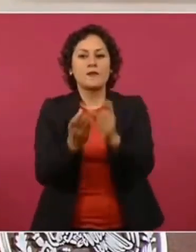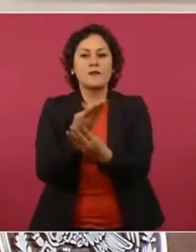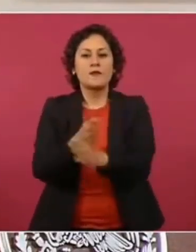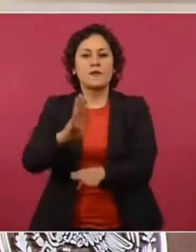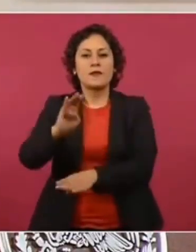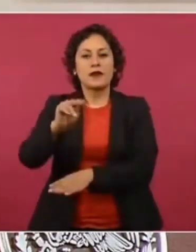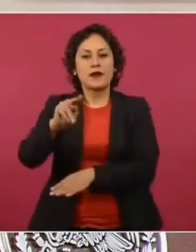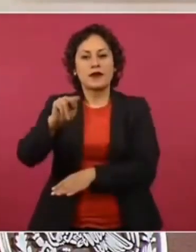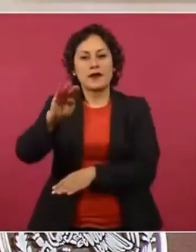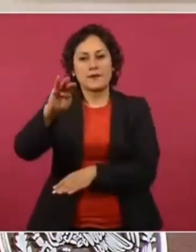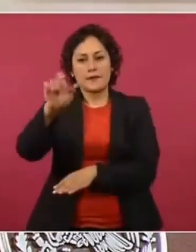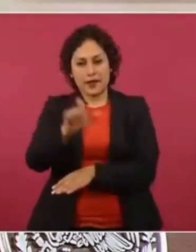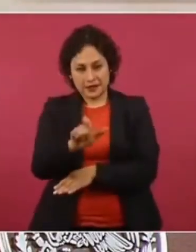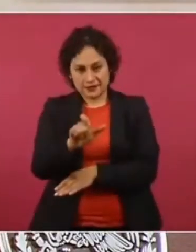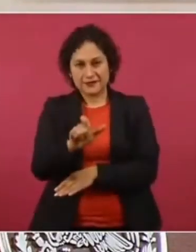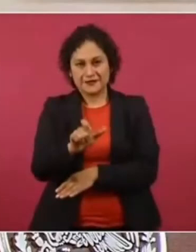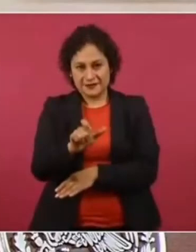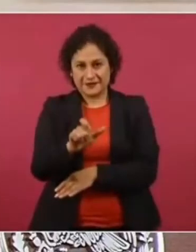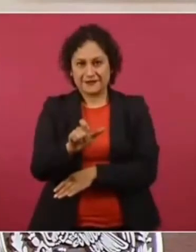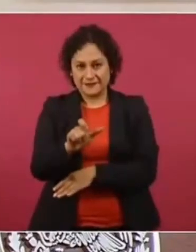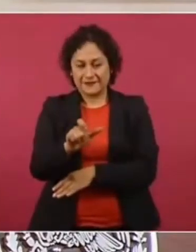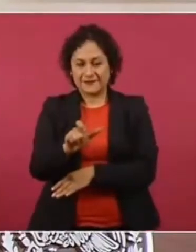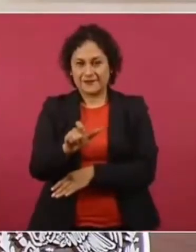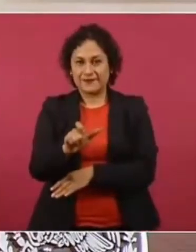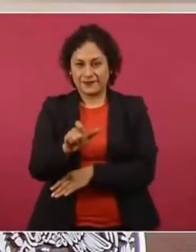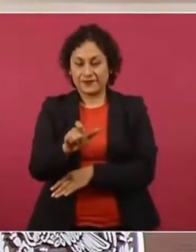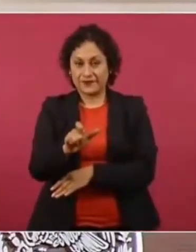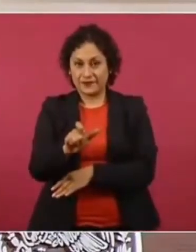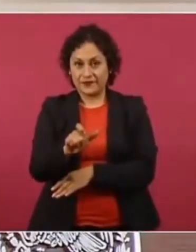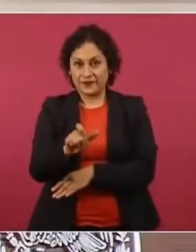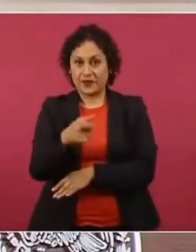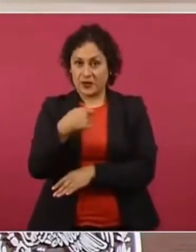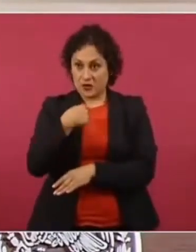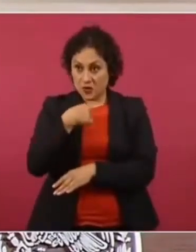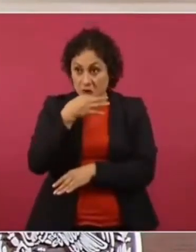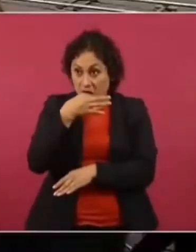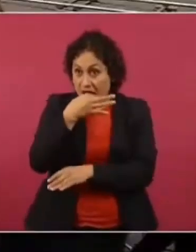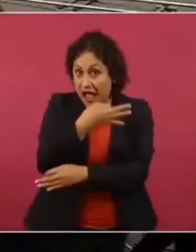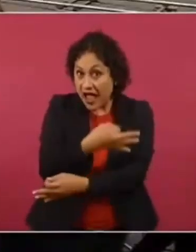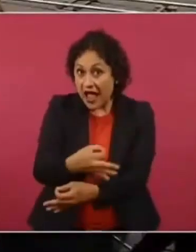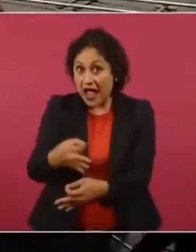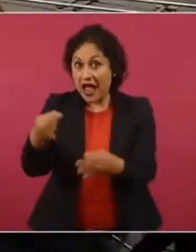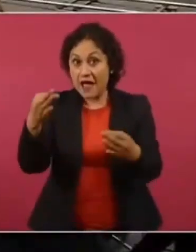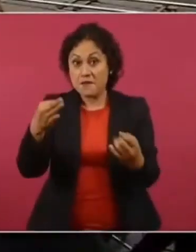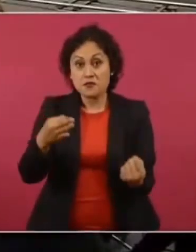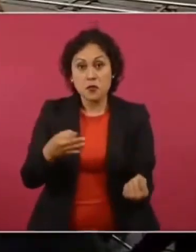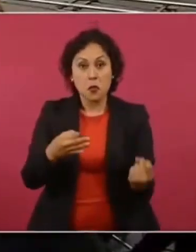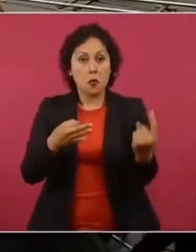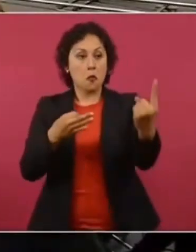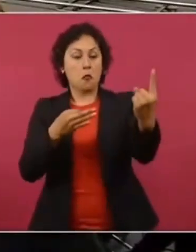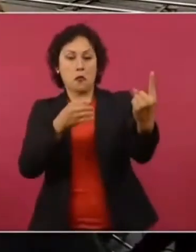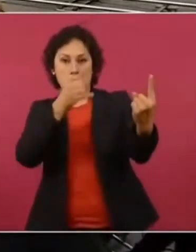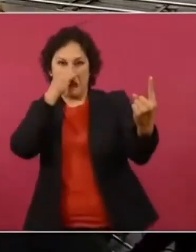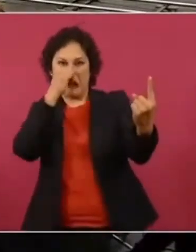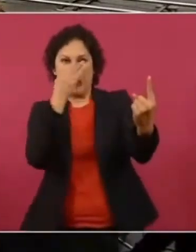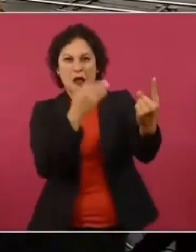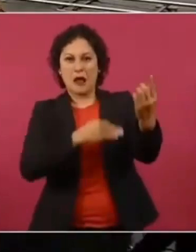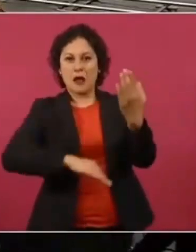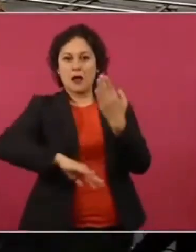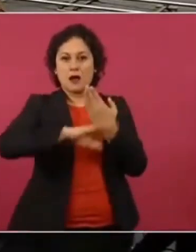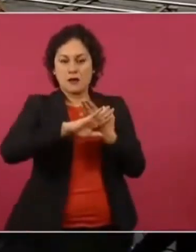sino uno de los que se paró desde entonces en contra fue Claudio